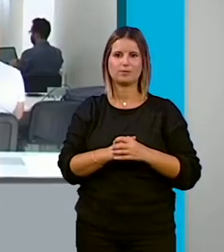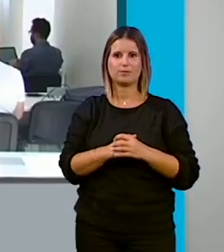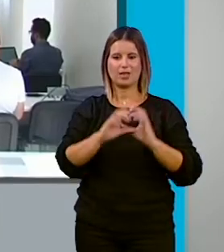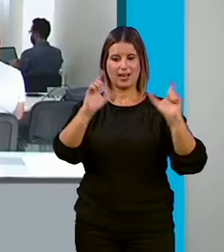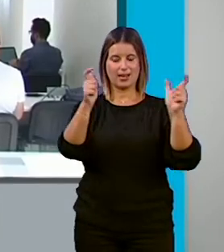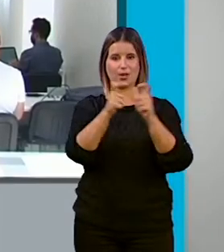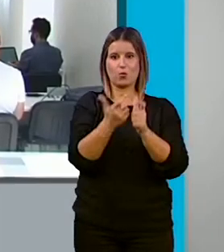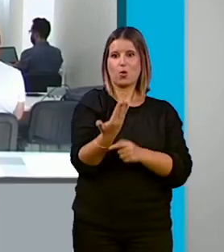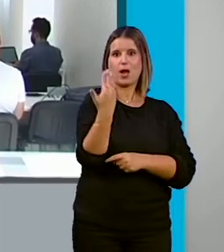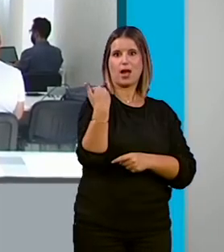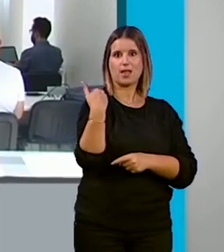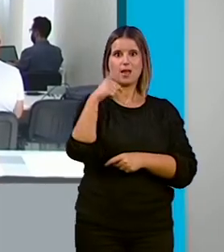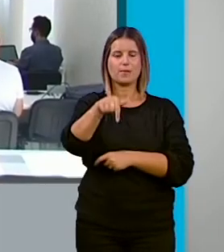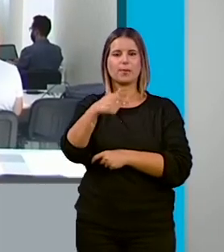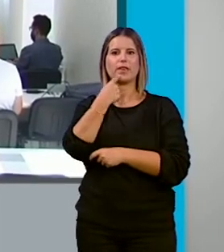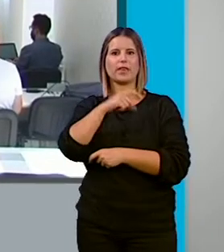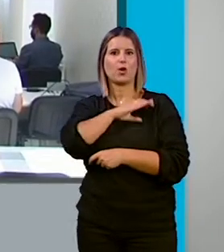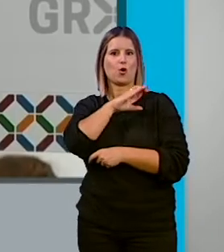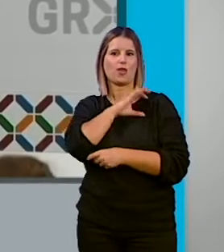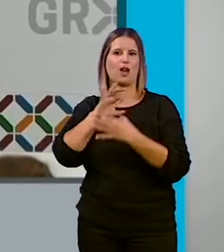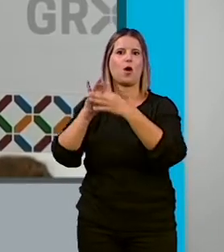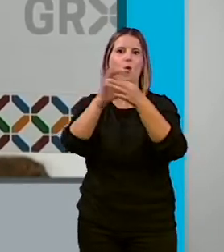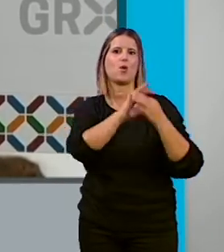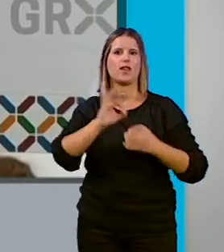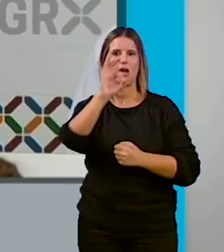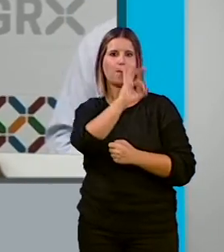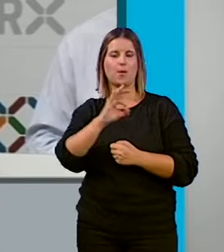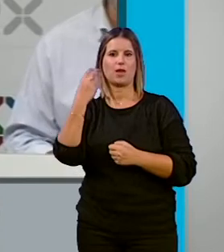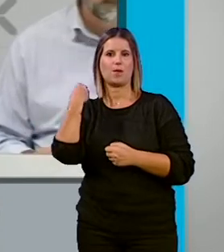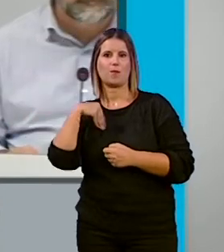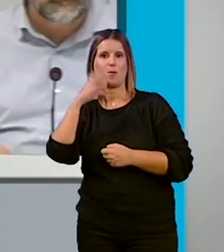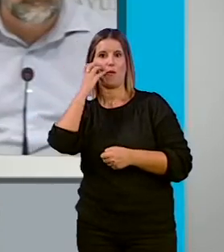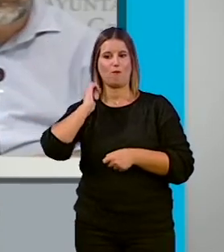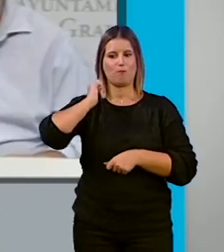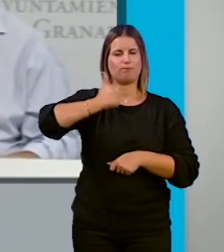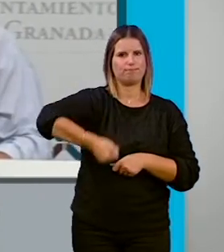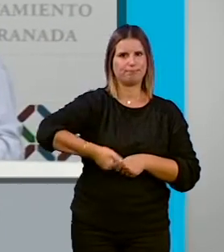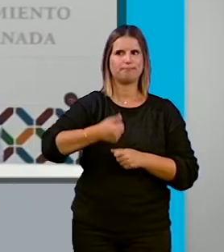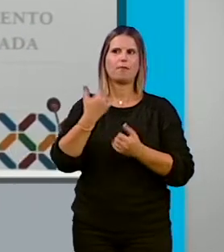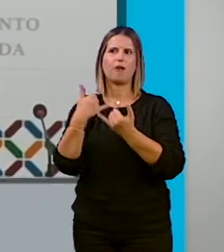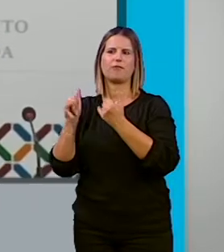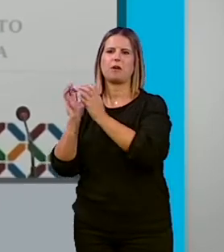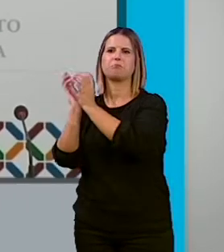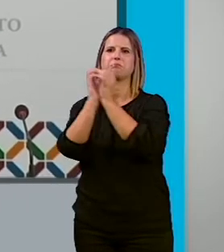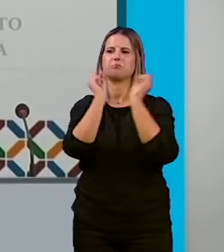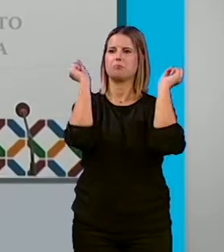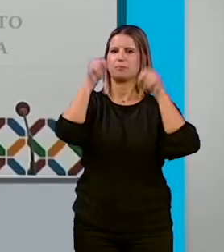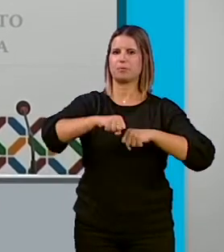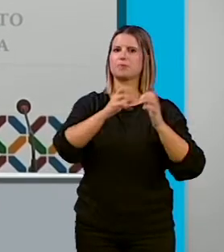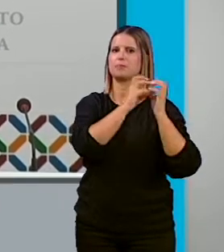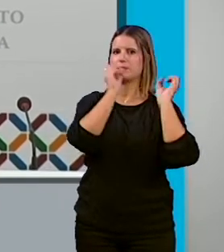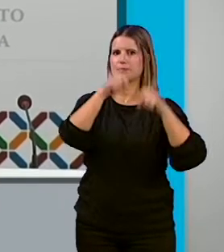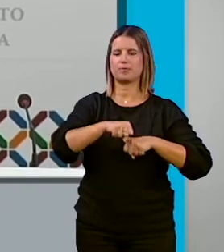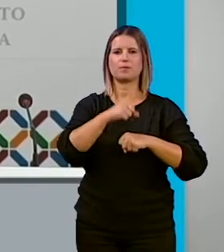la reunión que tuvo lugar ayer y en la que, según el concejal de Unidas Podemos, Francisco Puentedura, hubo un gran nivel de entendimiento, presentaron sus propuestas sobre